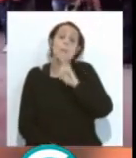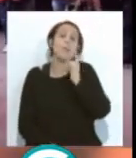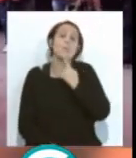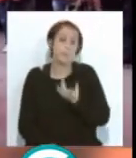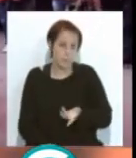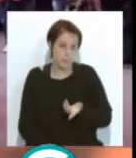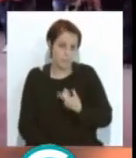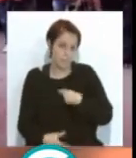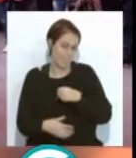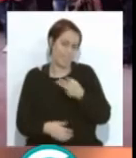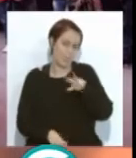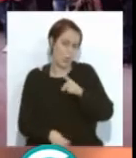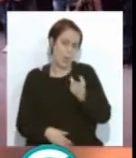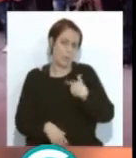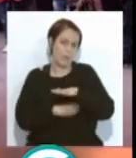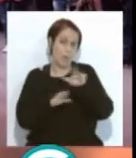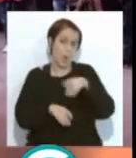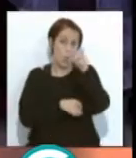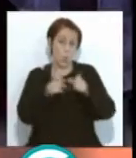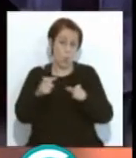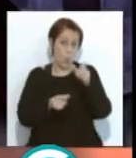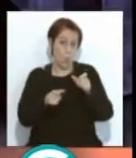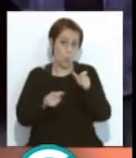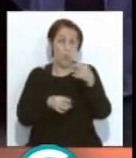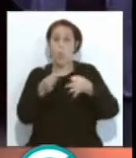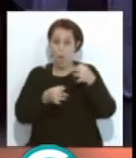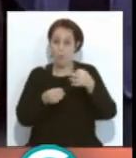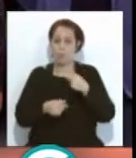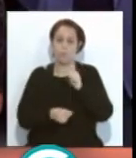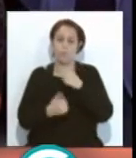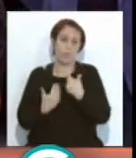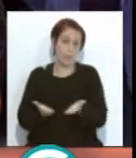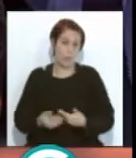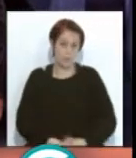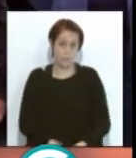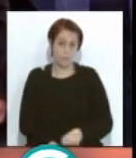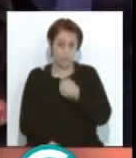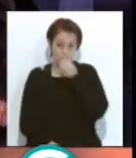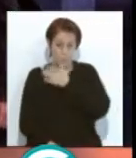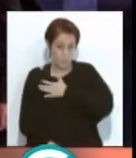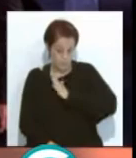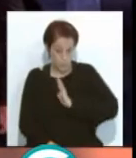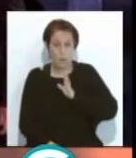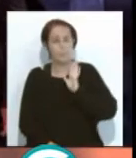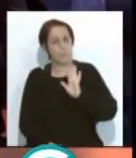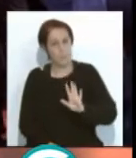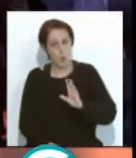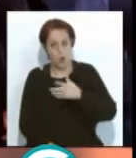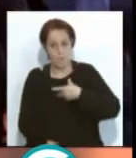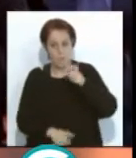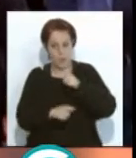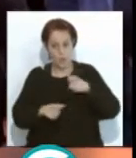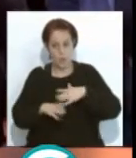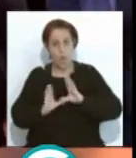Y eso no es así, al final los puntos los ponen ellos. Y sería yo creo que más honrado, más real, lo que pasa que, claro, que también la gente de las agrupaciones